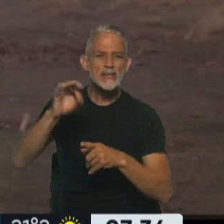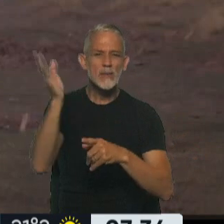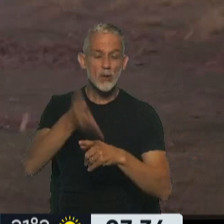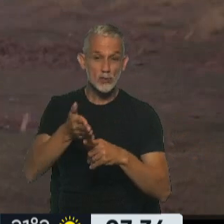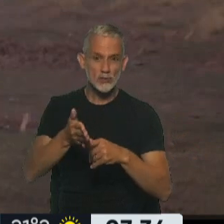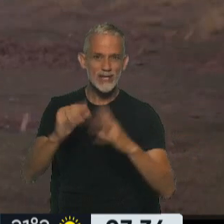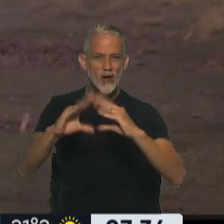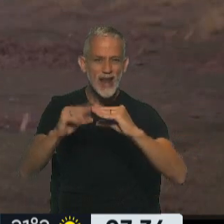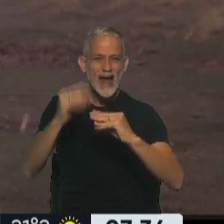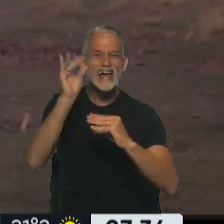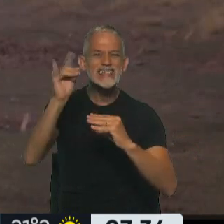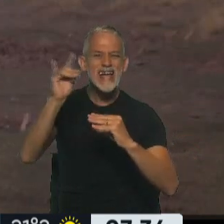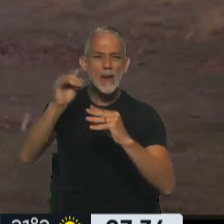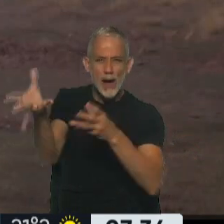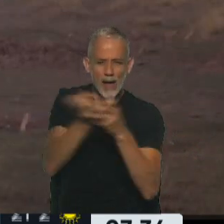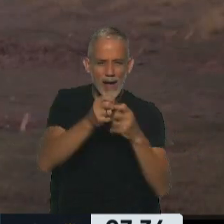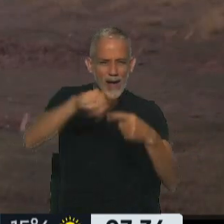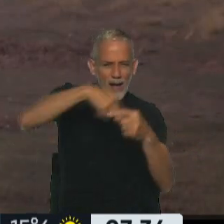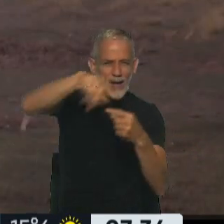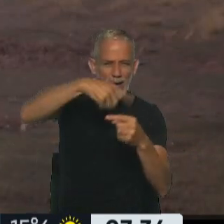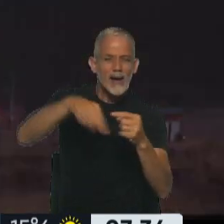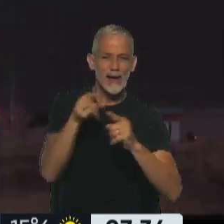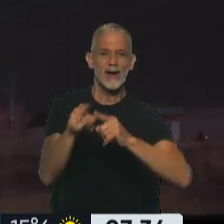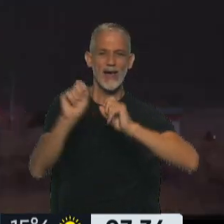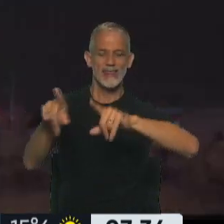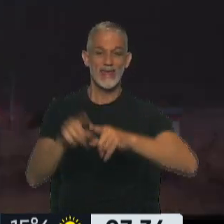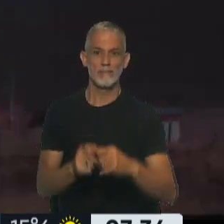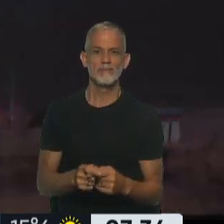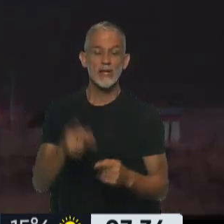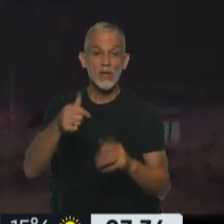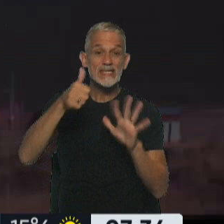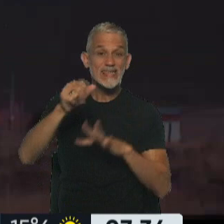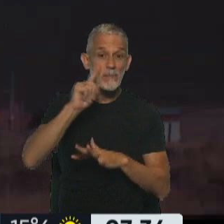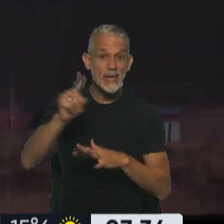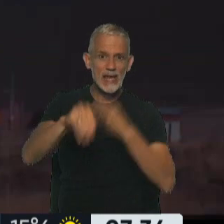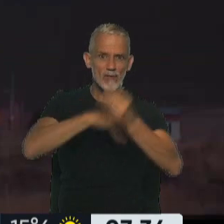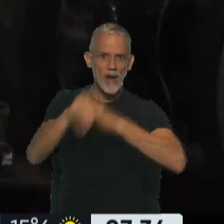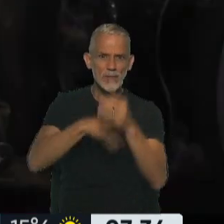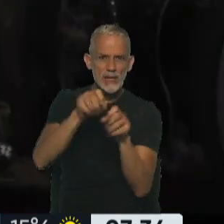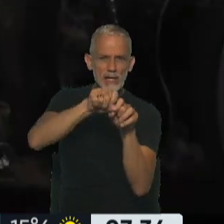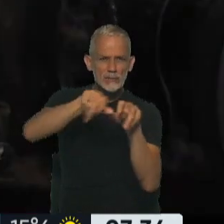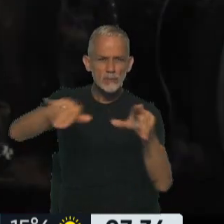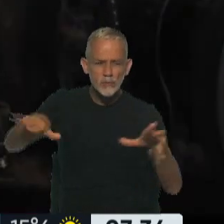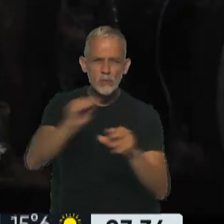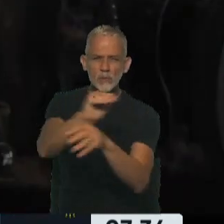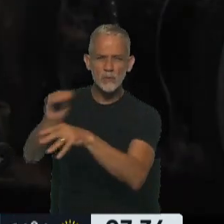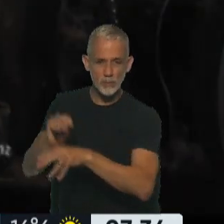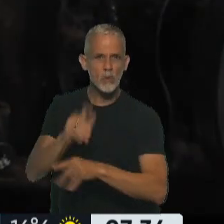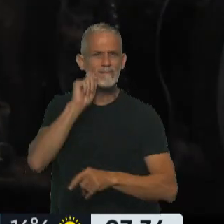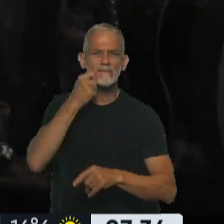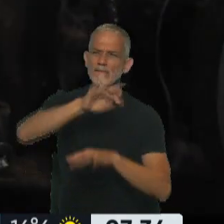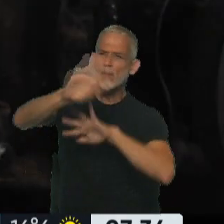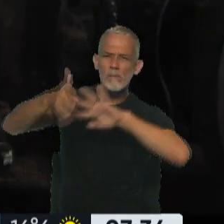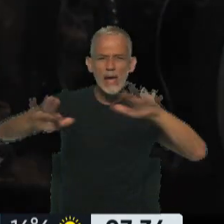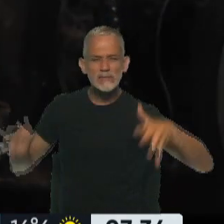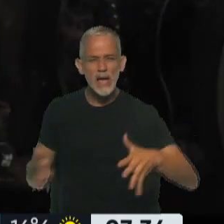de llama de la región de la puna argentina y da sostén a 6.000 familias de 80 comunidades originarias. Bellísimos paisajes